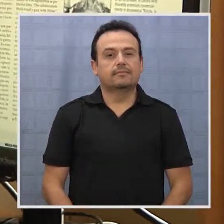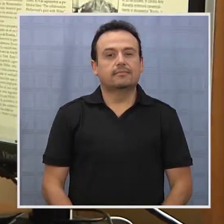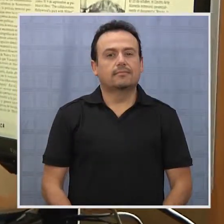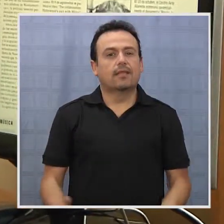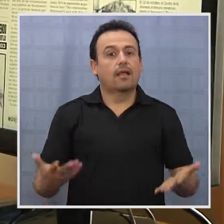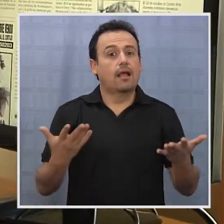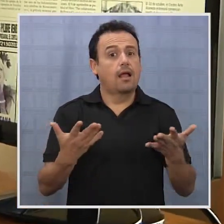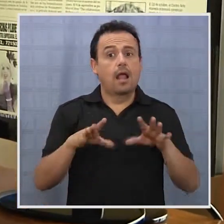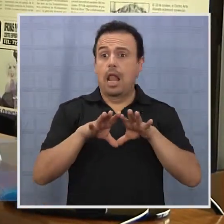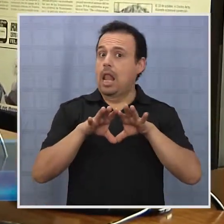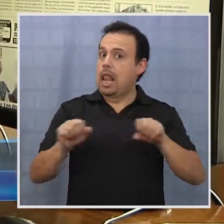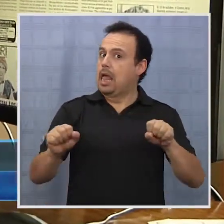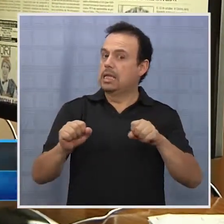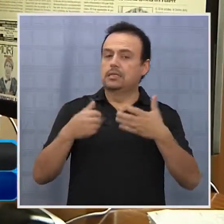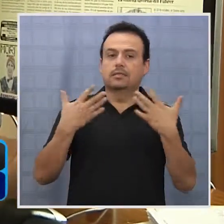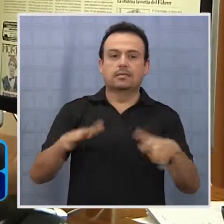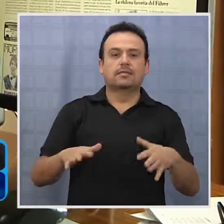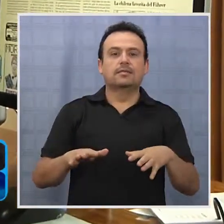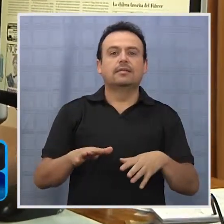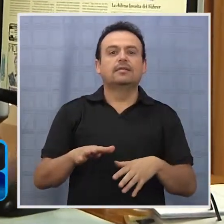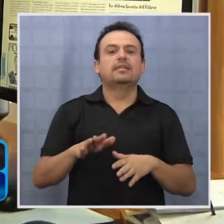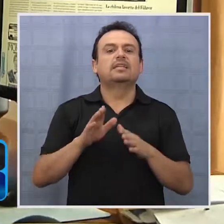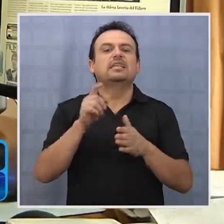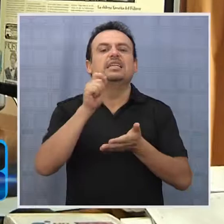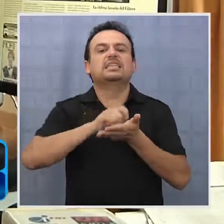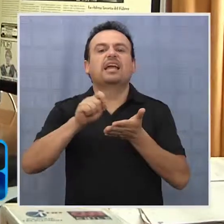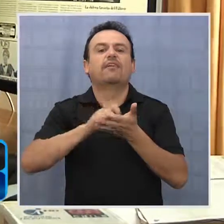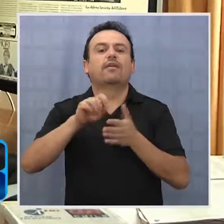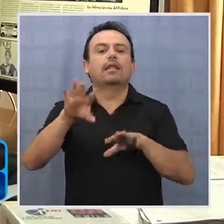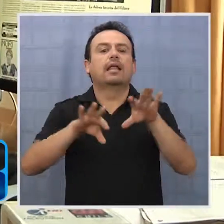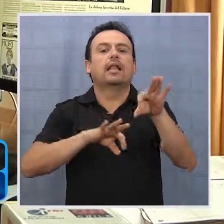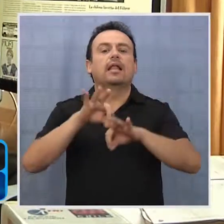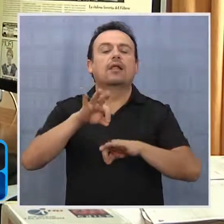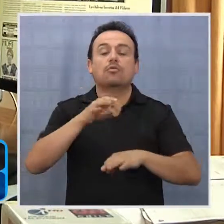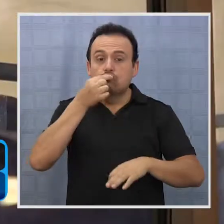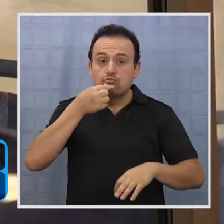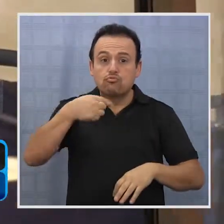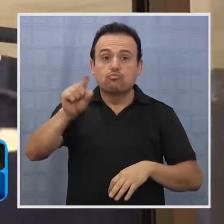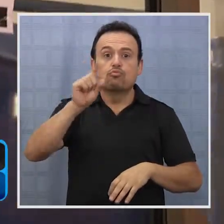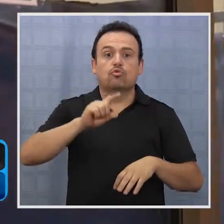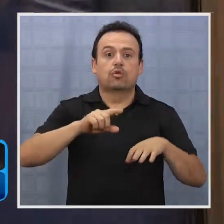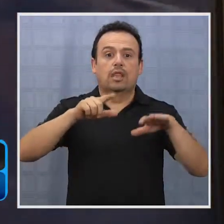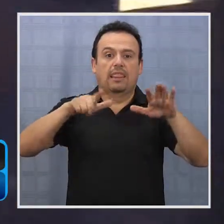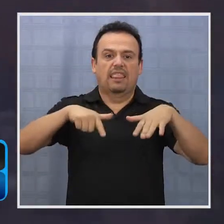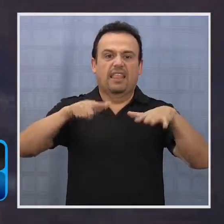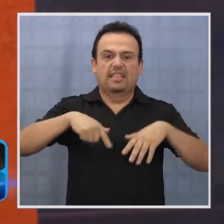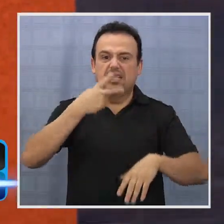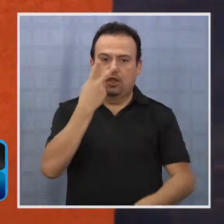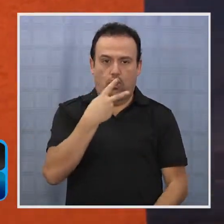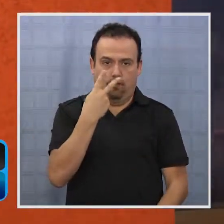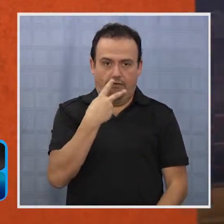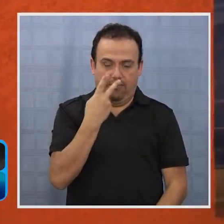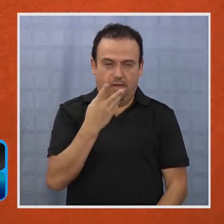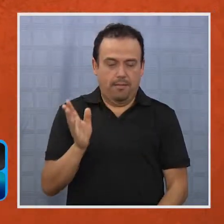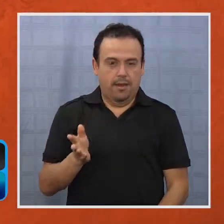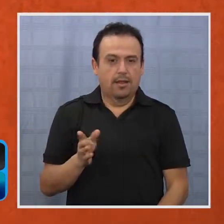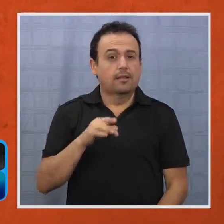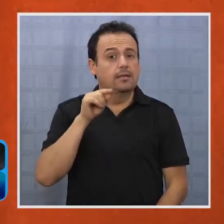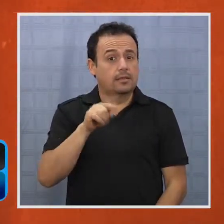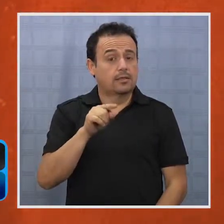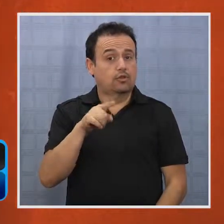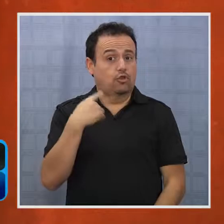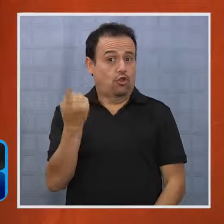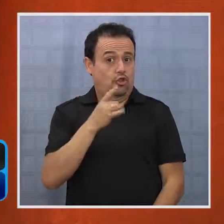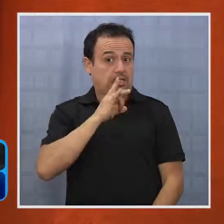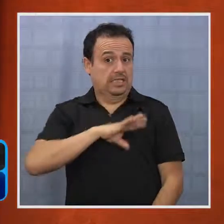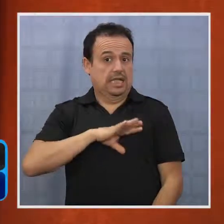Todo está listo y dispuesto en el CERVEL para enfrentar el proceso electoral que se realizará el 17 de noviembre. Oportunidad en